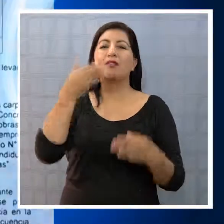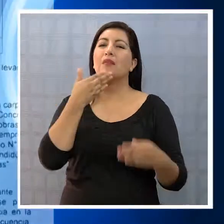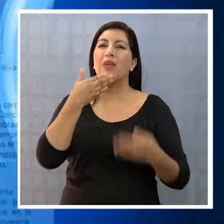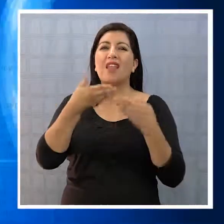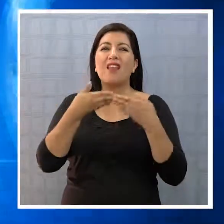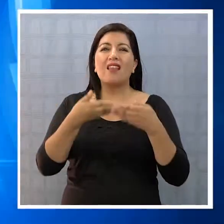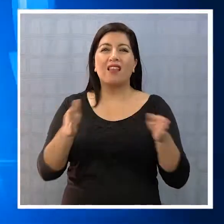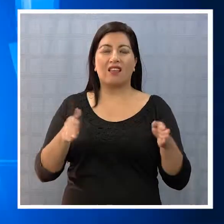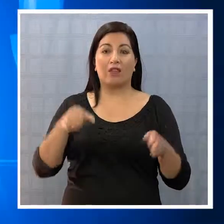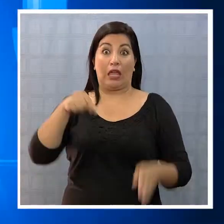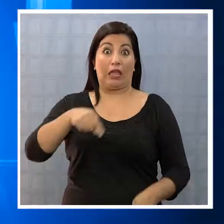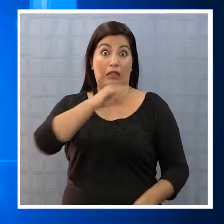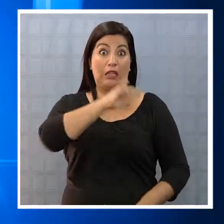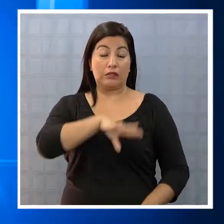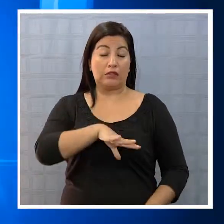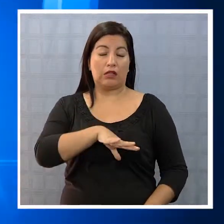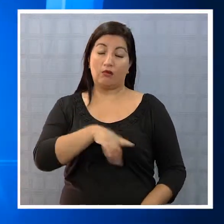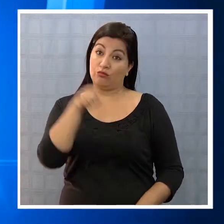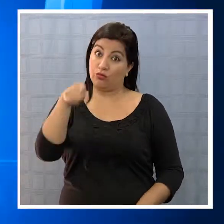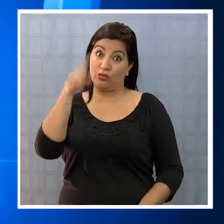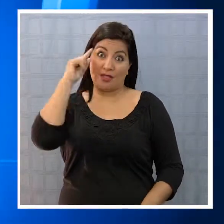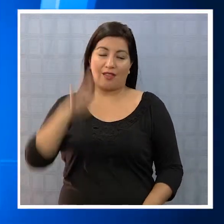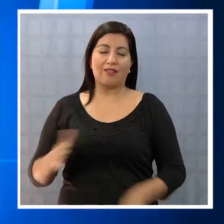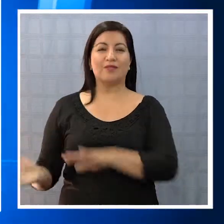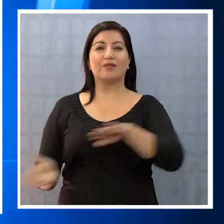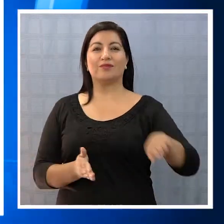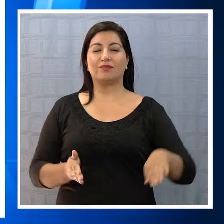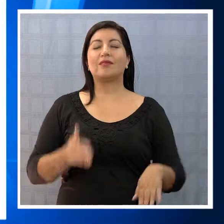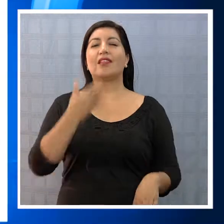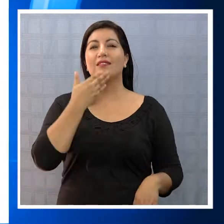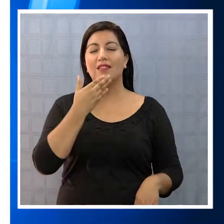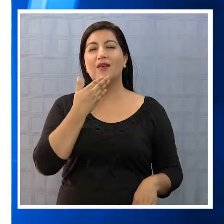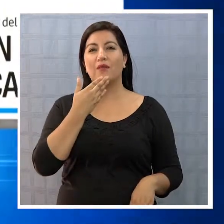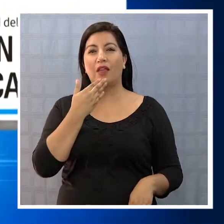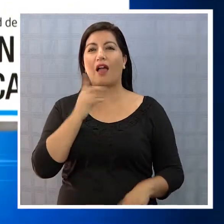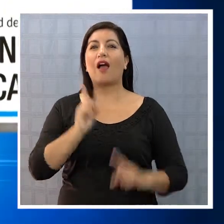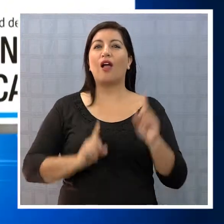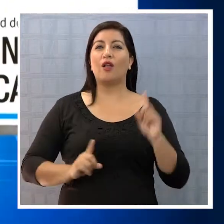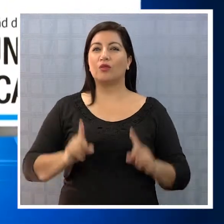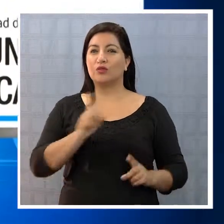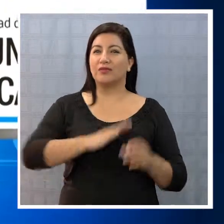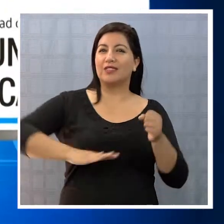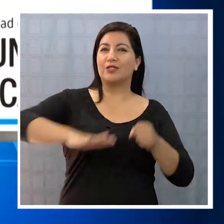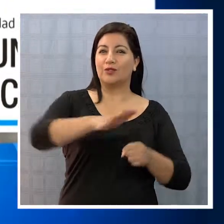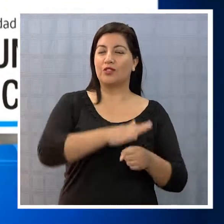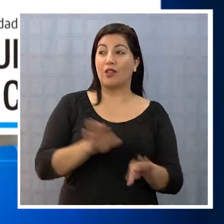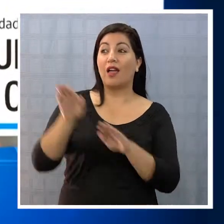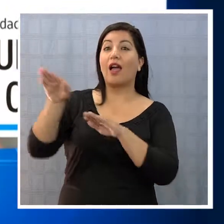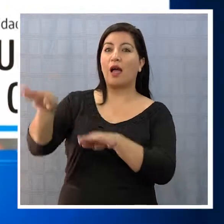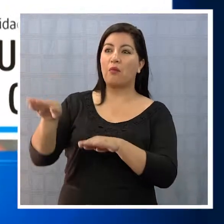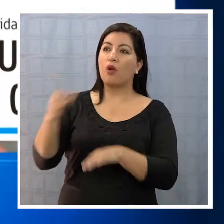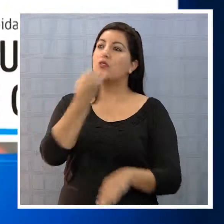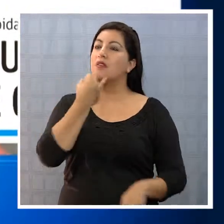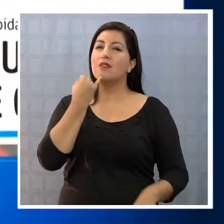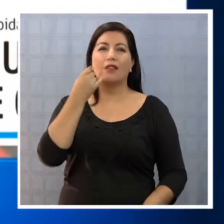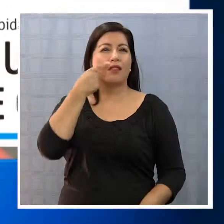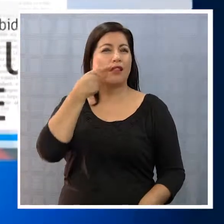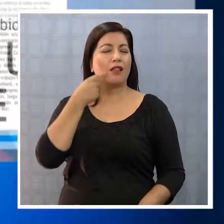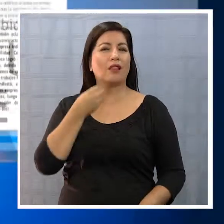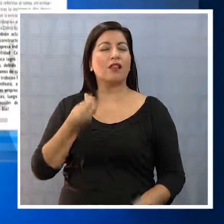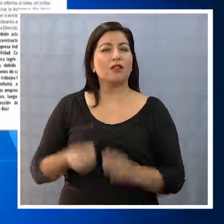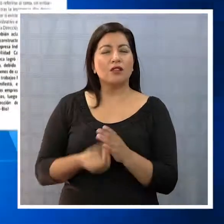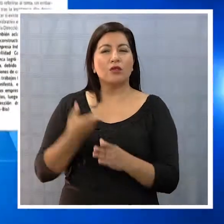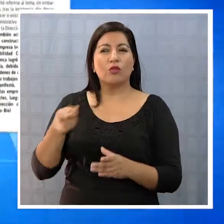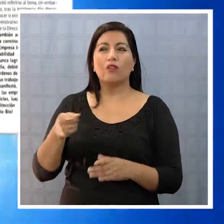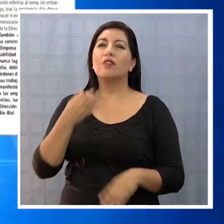Tú sabes cómo es este país, ¿cierto? Pese a que han habido manifestaciones de apoyo y de rechazo a la designación de Mitchell Cartes, fuentes ligadas al Pacto Nueva Mayoría indicaron